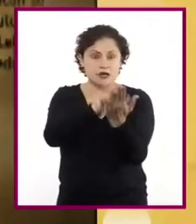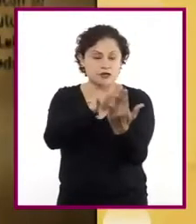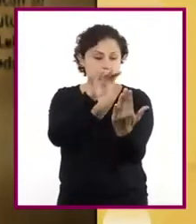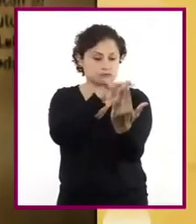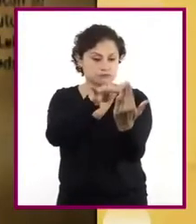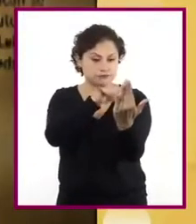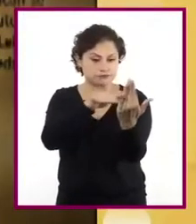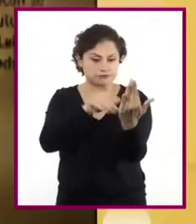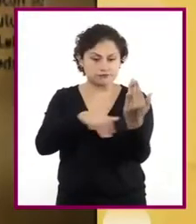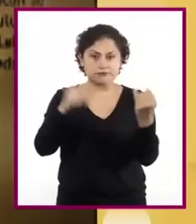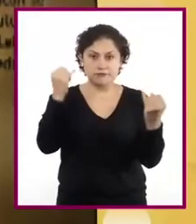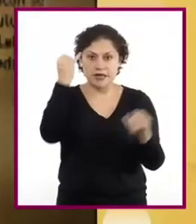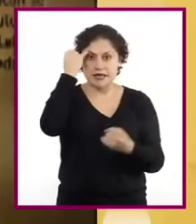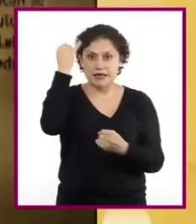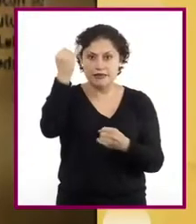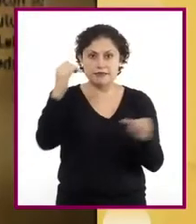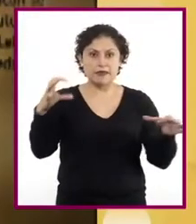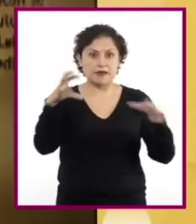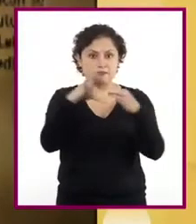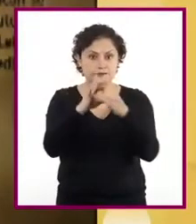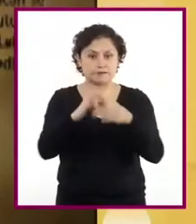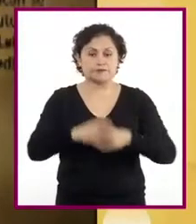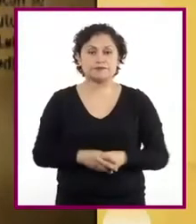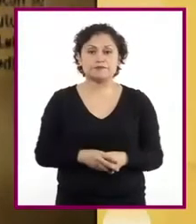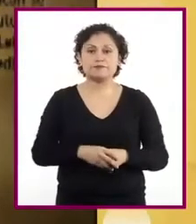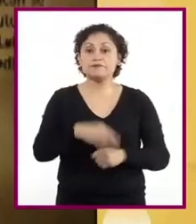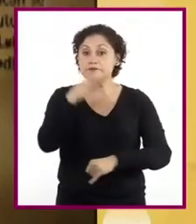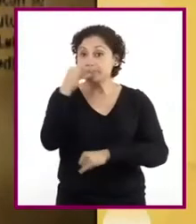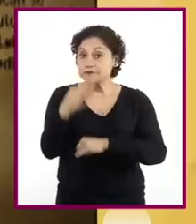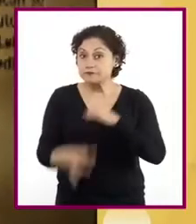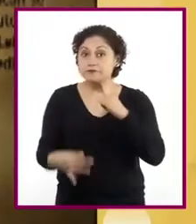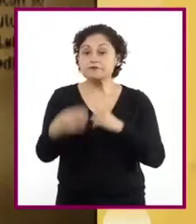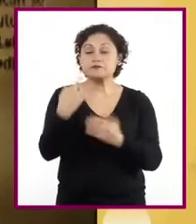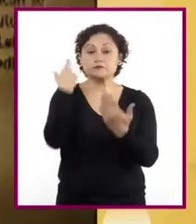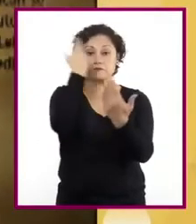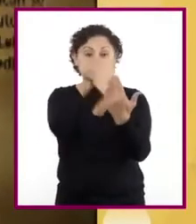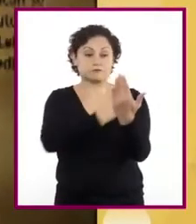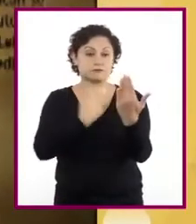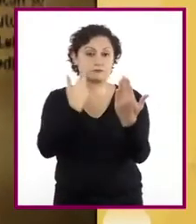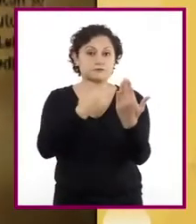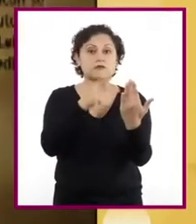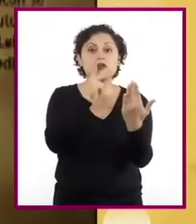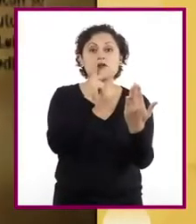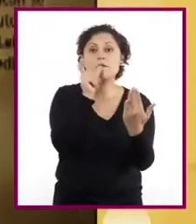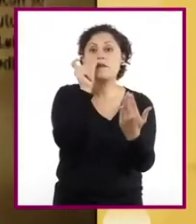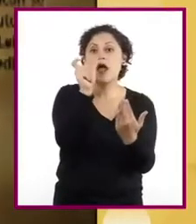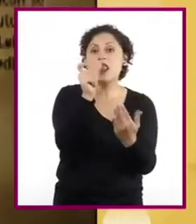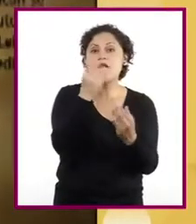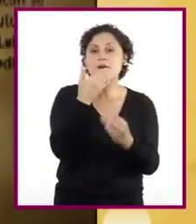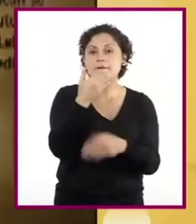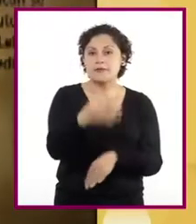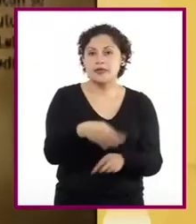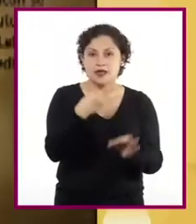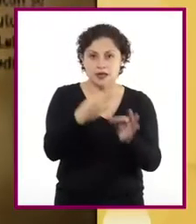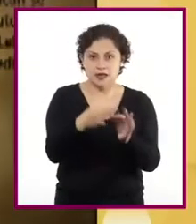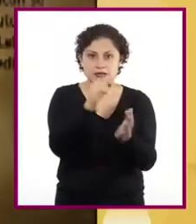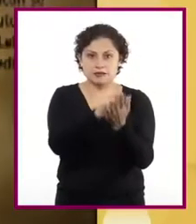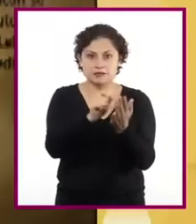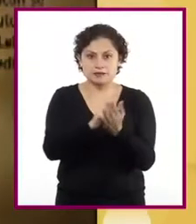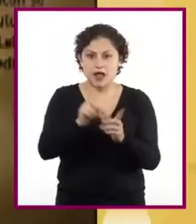o relación entre las ideas. Finalmente, revisaremos la ortografía de las palabras sobre las que tengamos dudas,